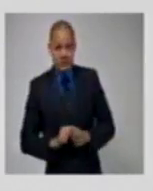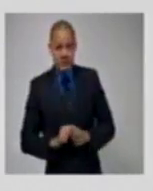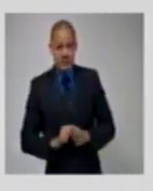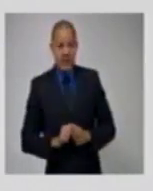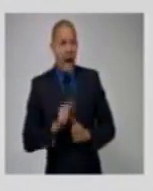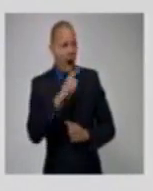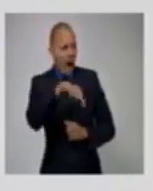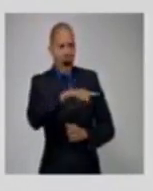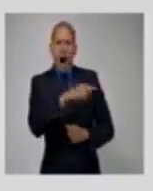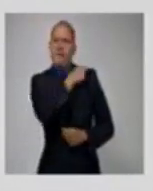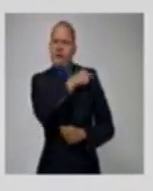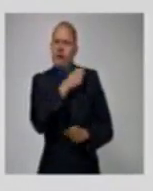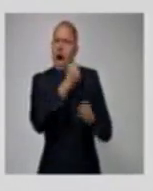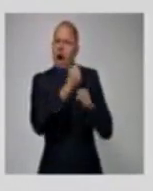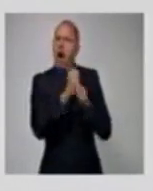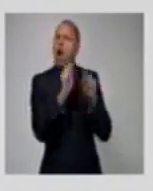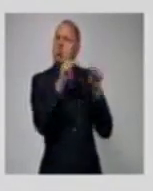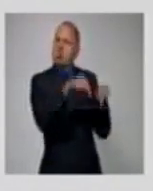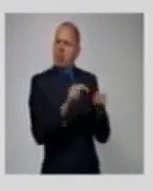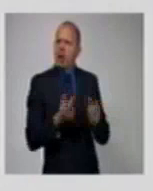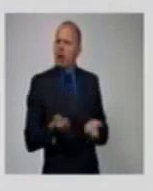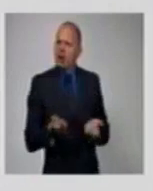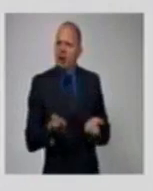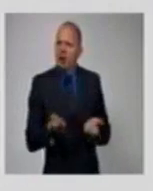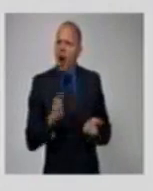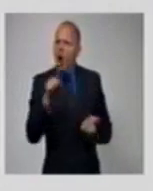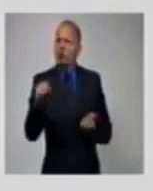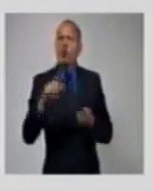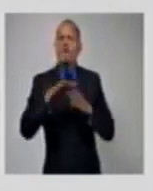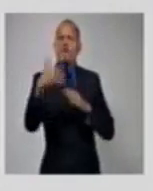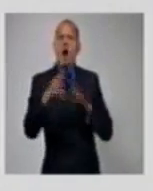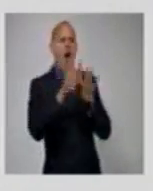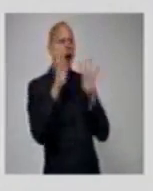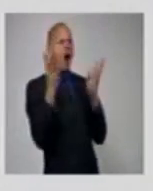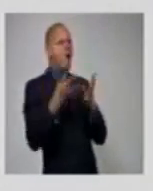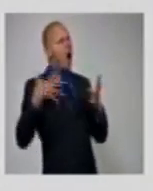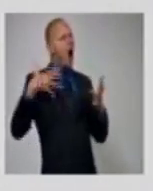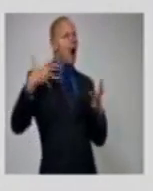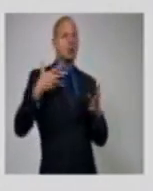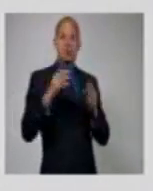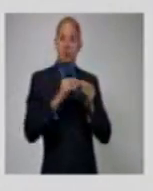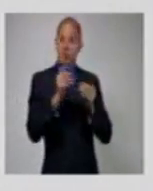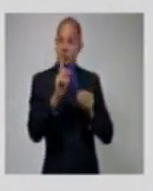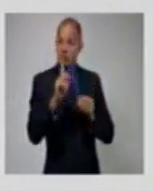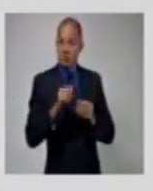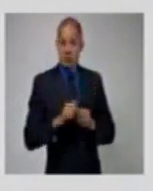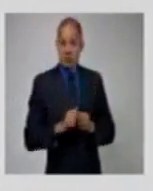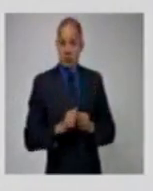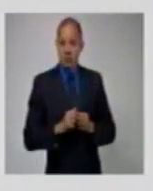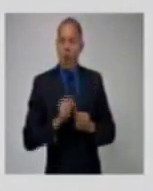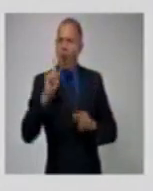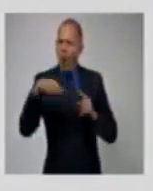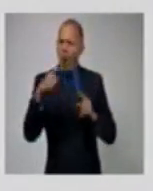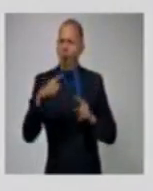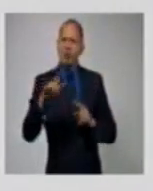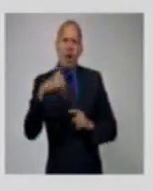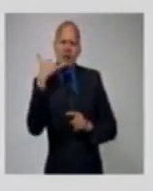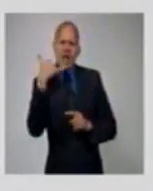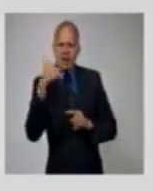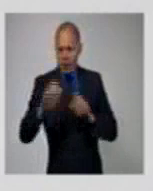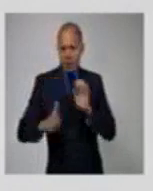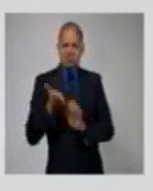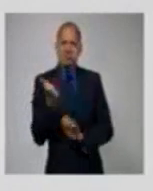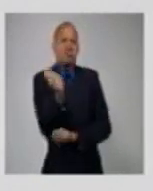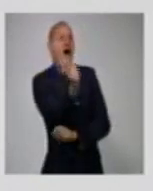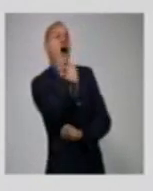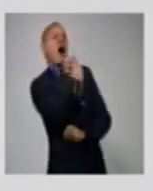en ella. Es la de negarse a entendimiento alguno. Es la de utilizar celulares y redes sociales para